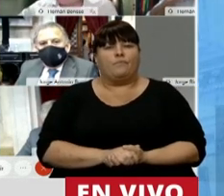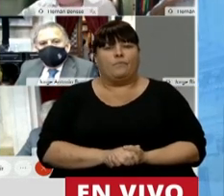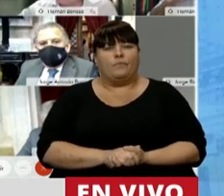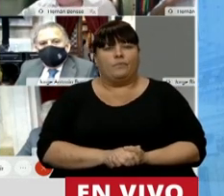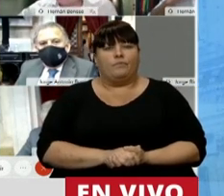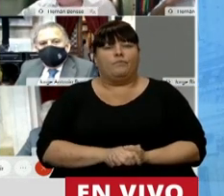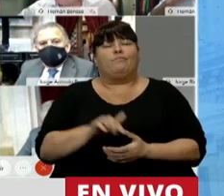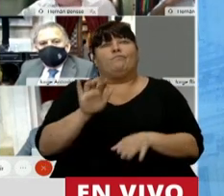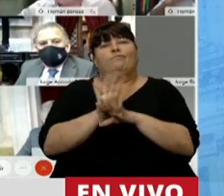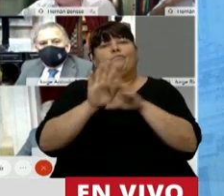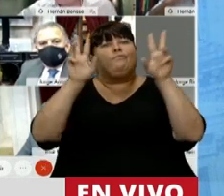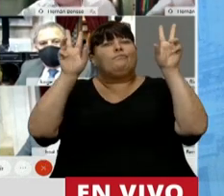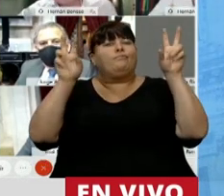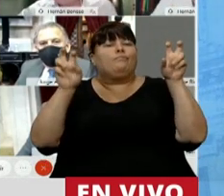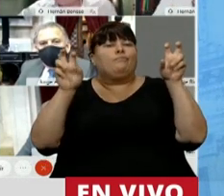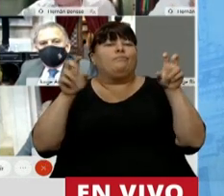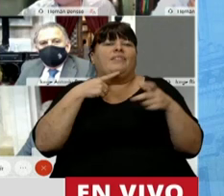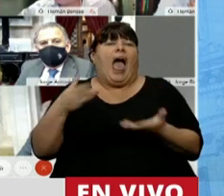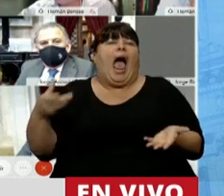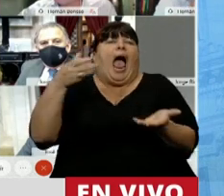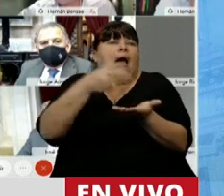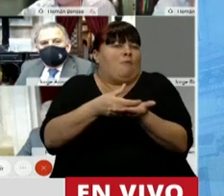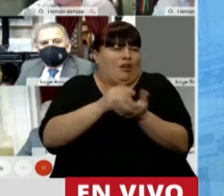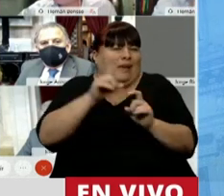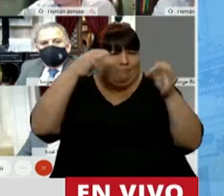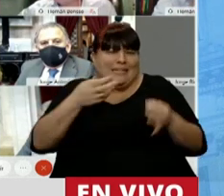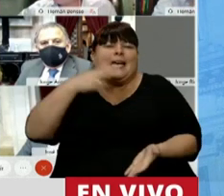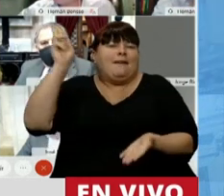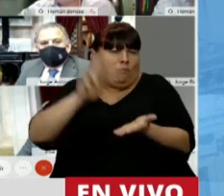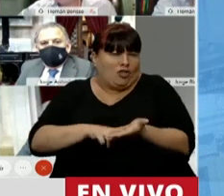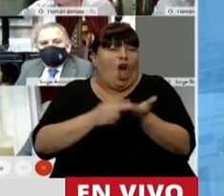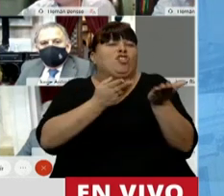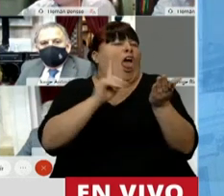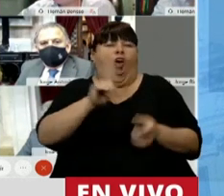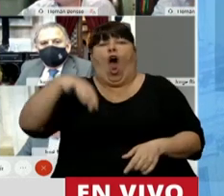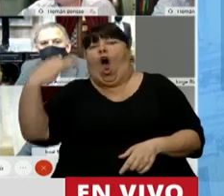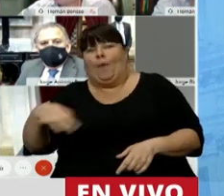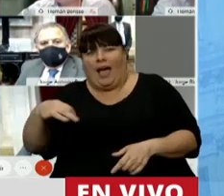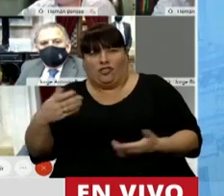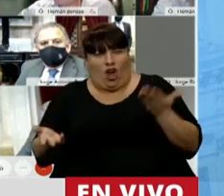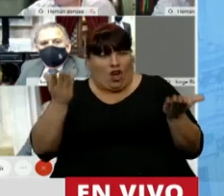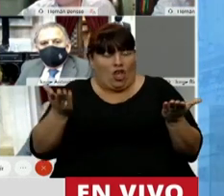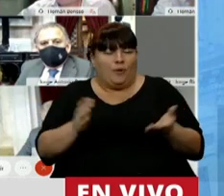mal llamado aporte, es impuesto, solidario, es obligatorio.